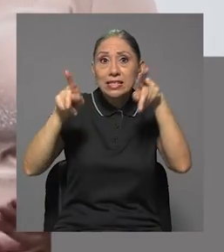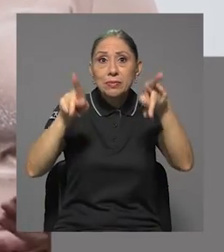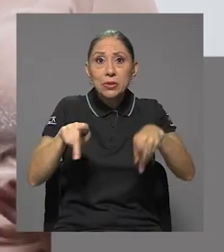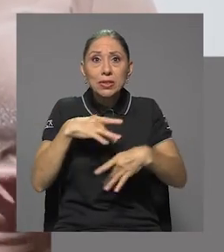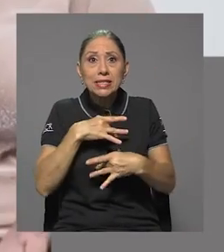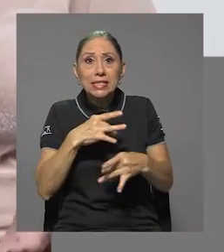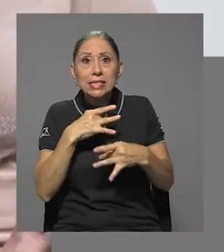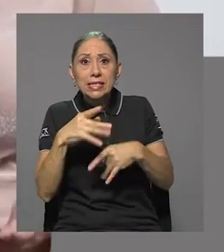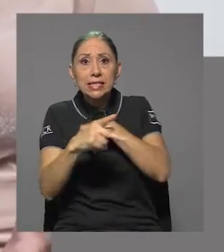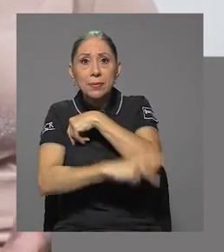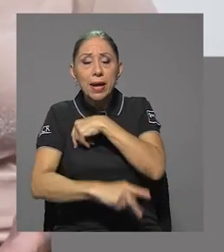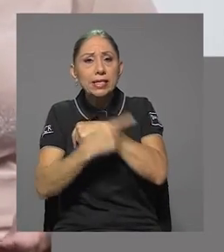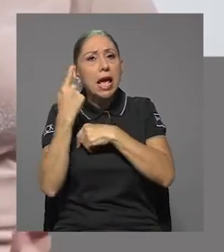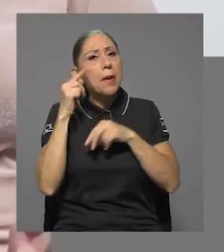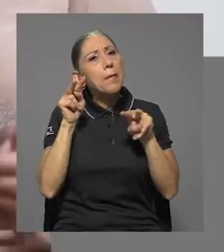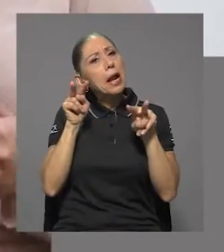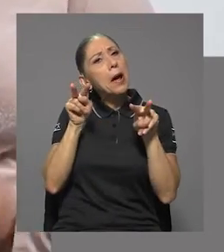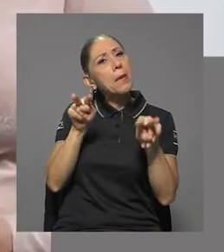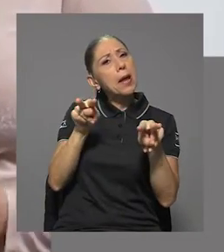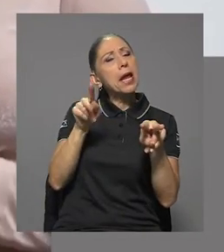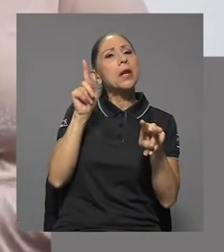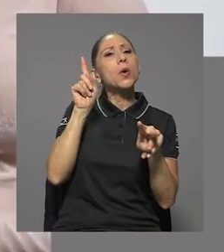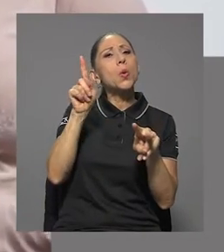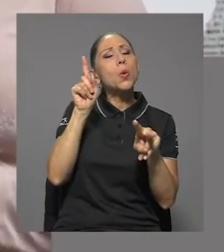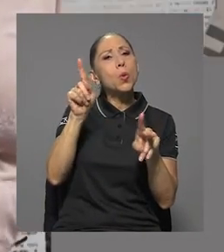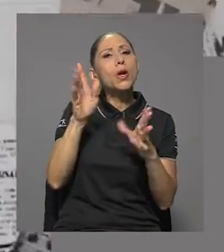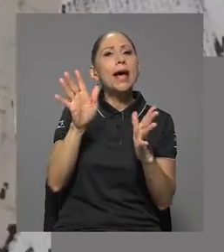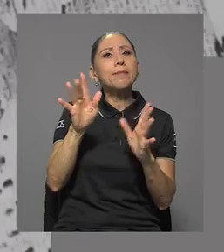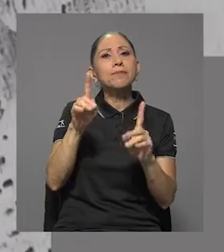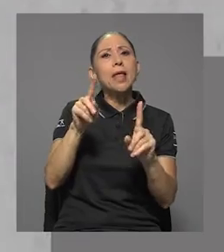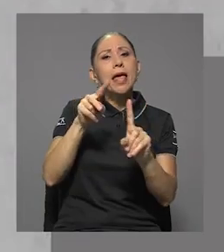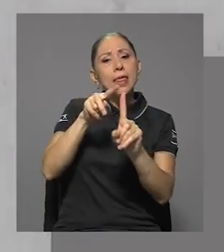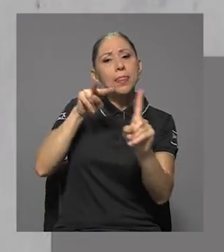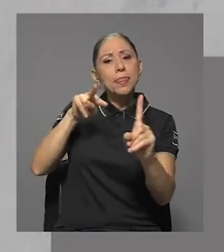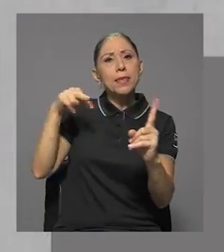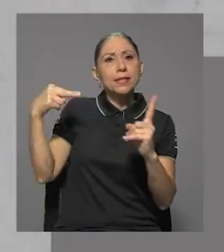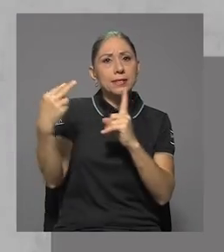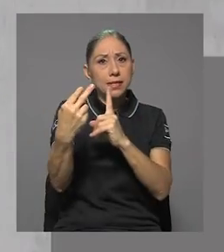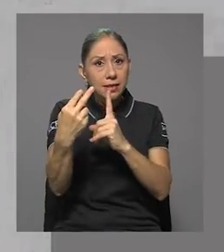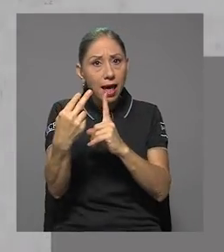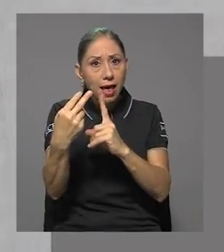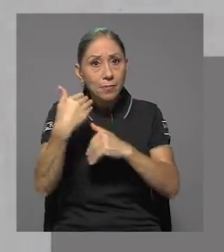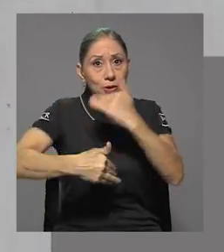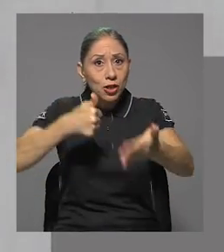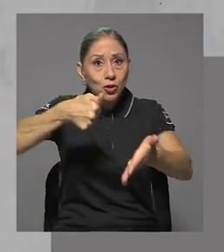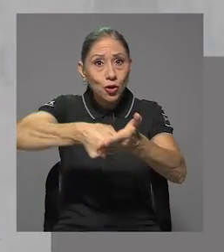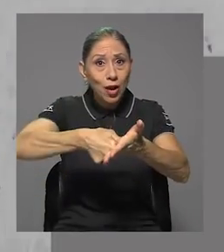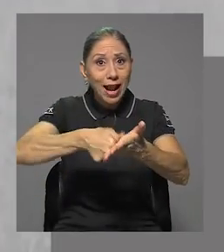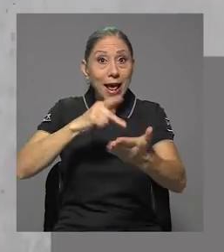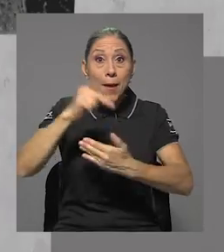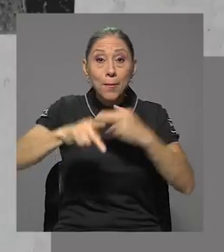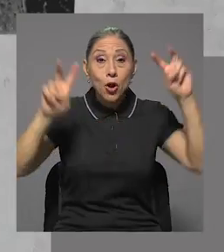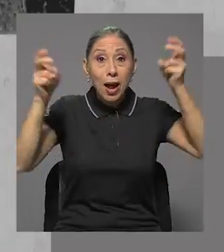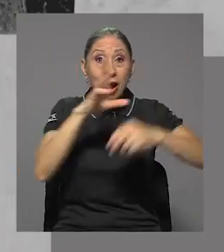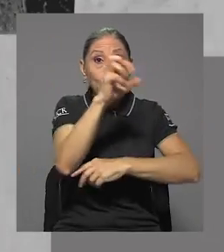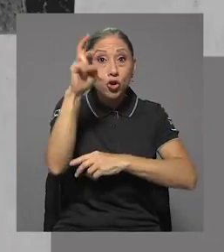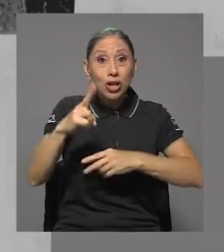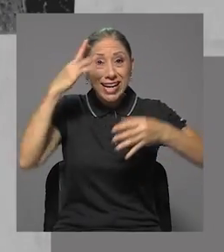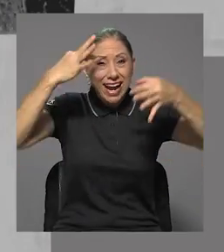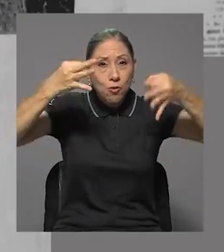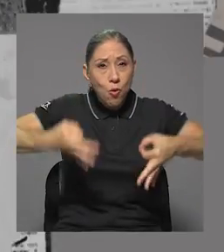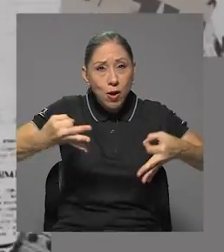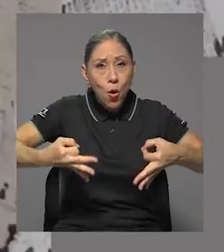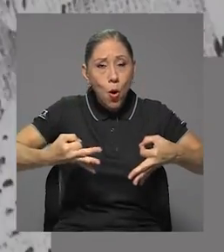audiencias del país de observar una cobertura distinta del proceso electoral. Costa Rica en juego promete